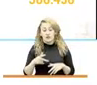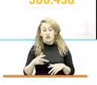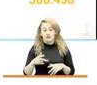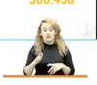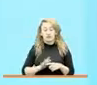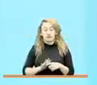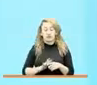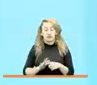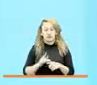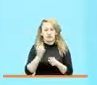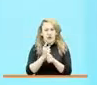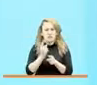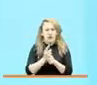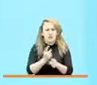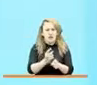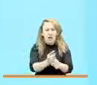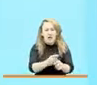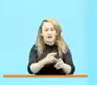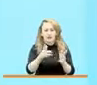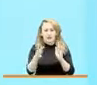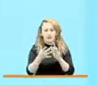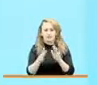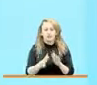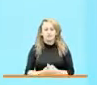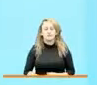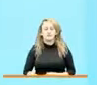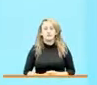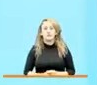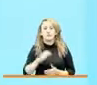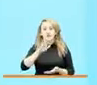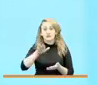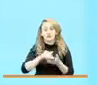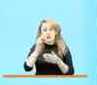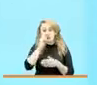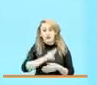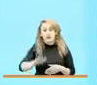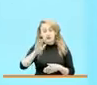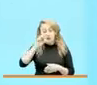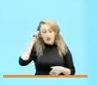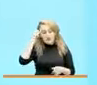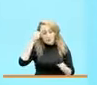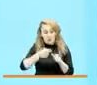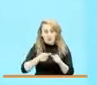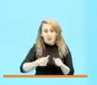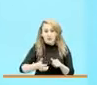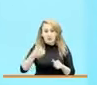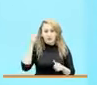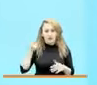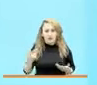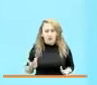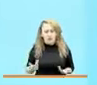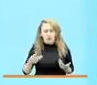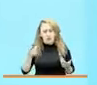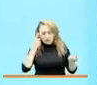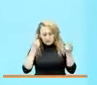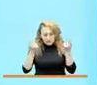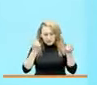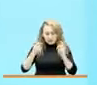tuvimos en este campo. El Centro Nacional de Memoria Histórica ejecutó diversas estrategias de protección,